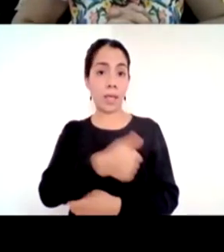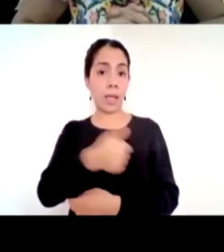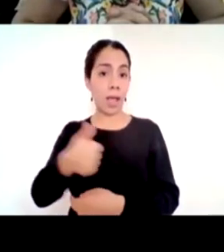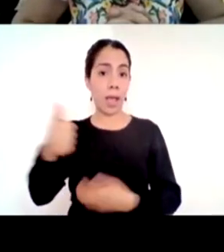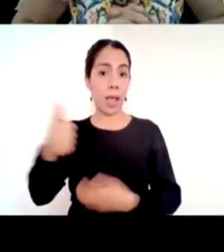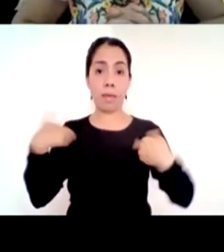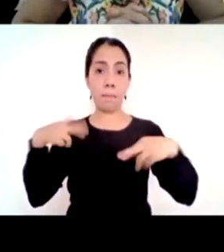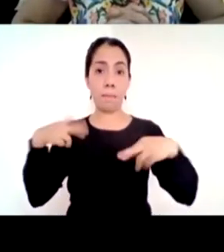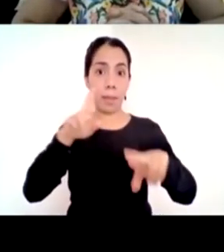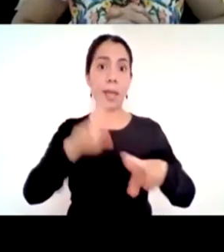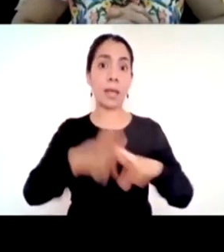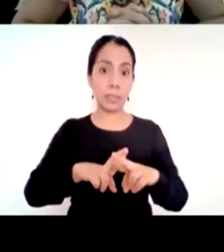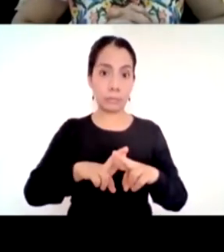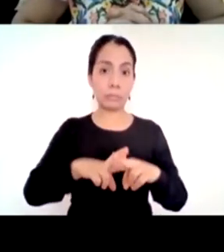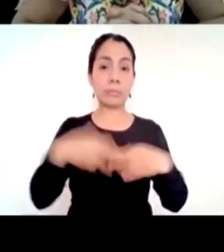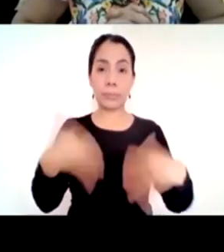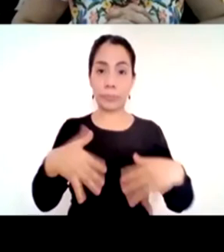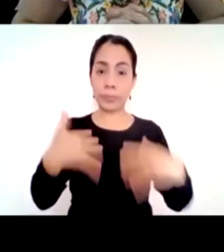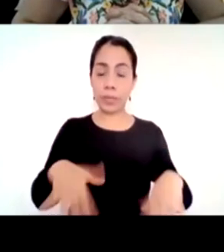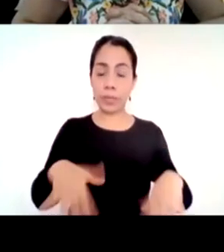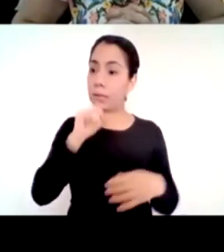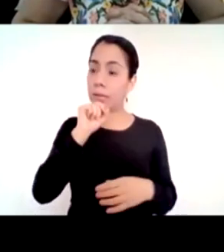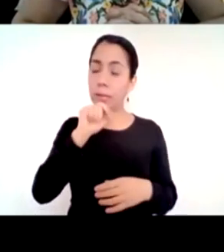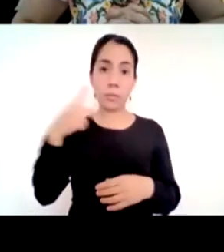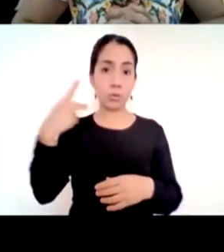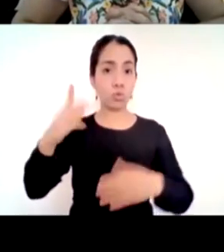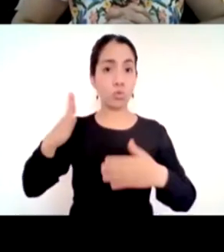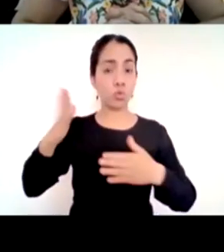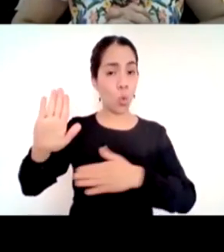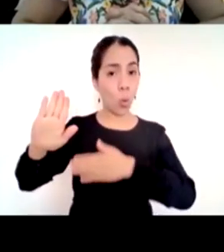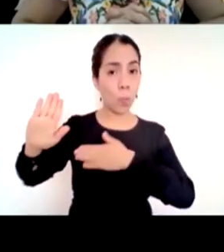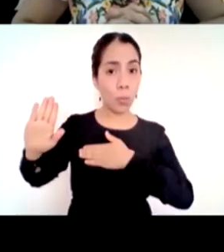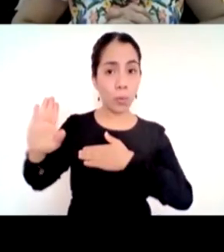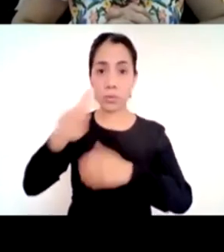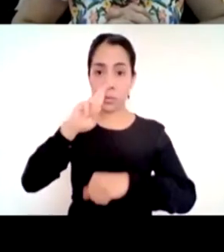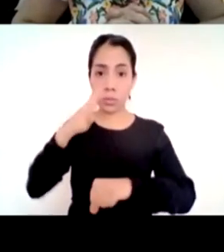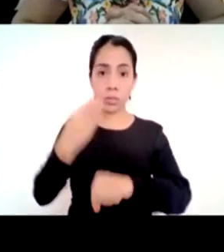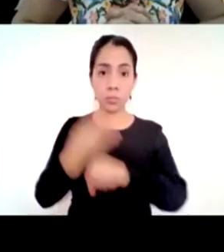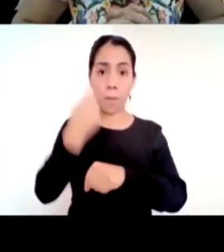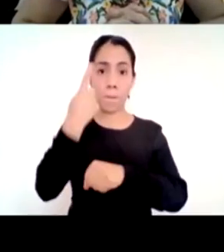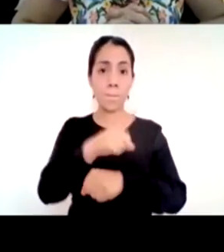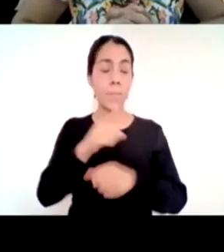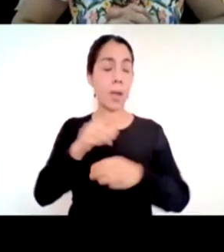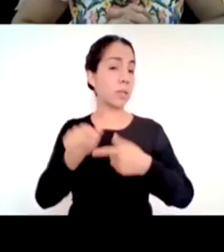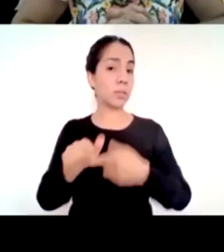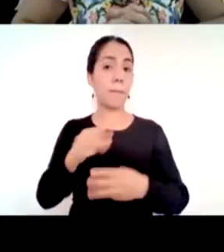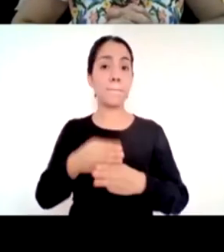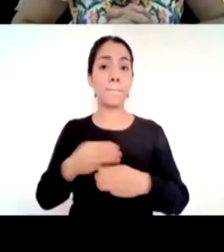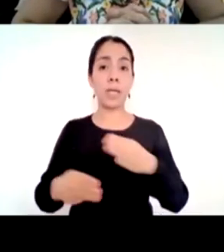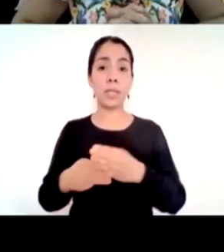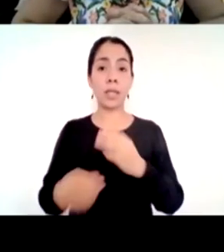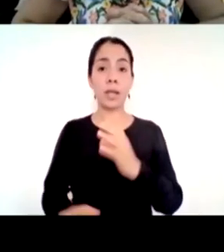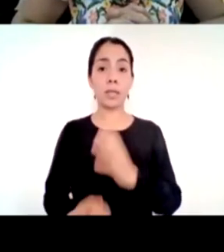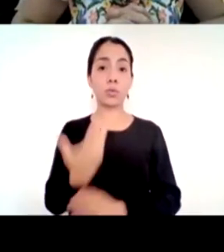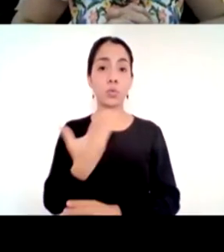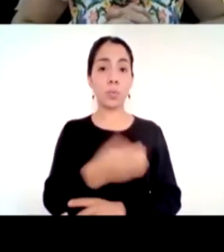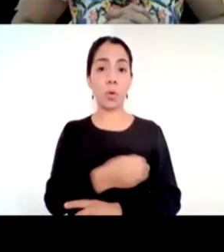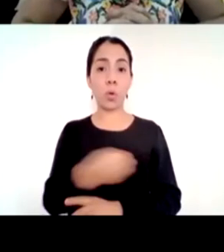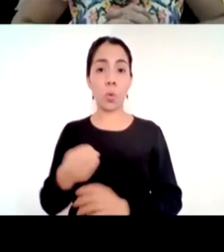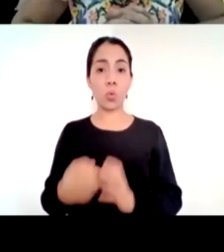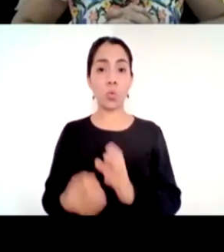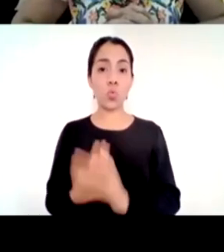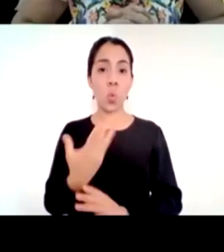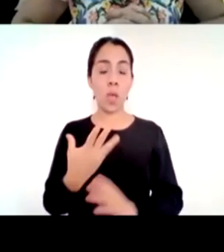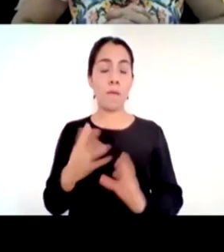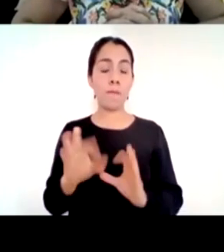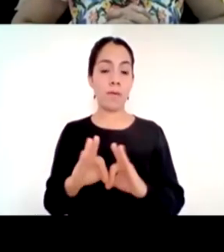días aportar en la educación de los niños y también se ganó muchísimo en la valorización yo creo